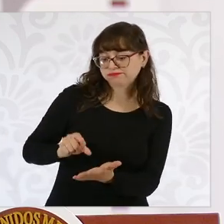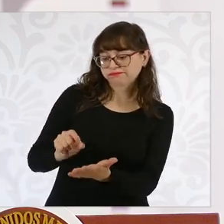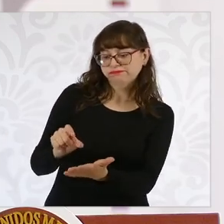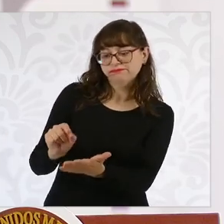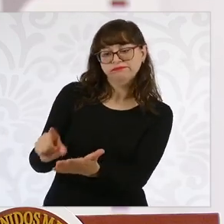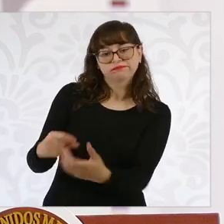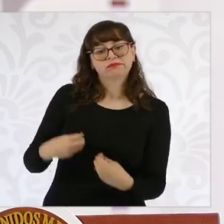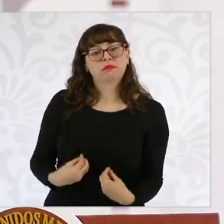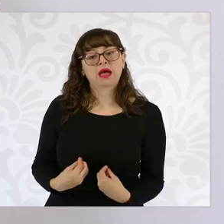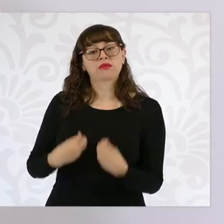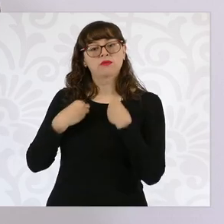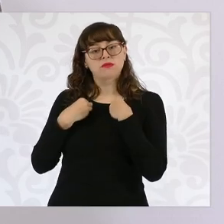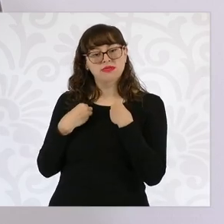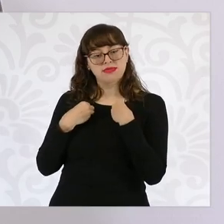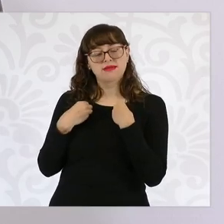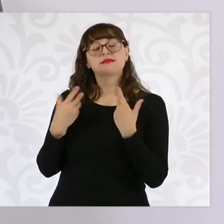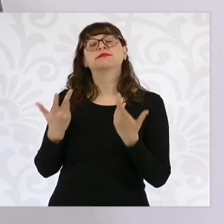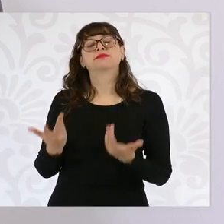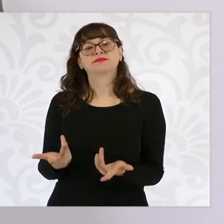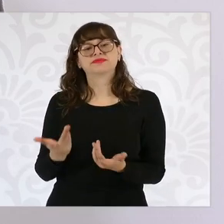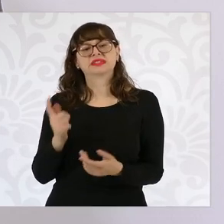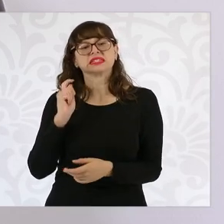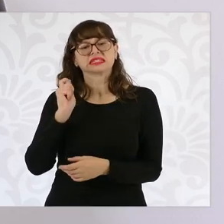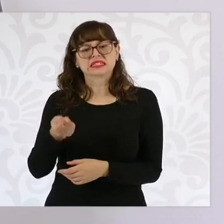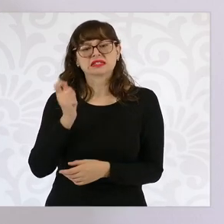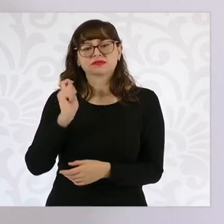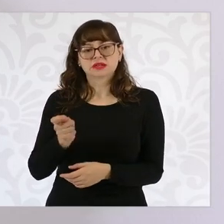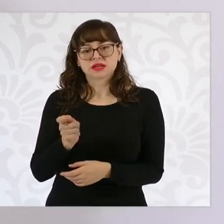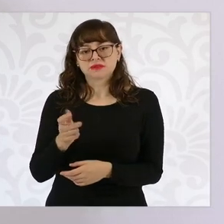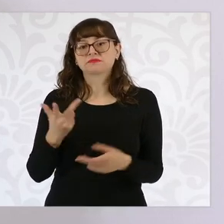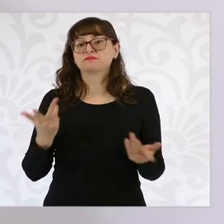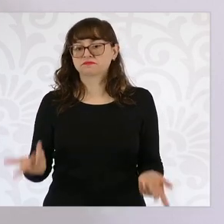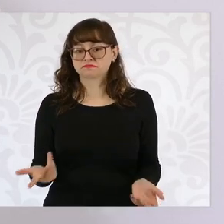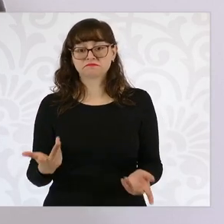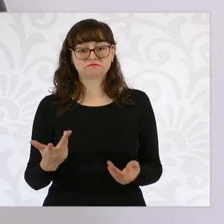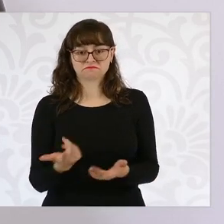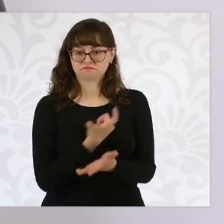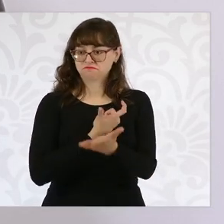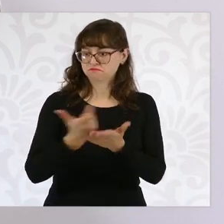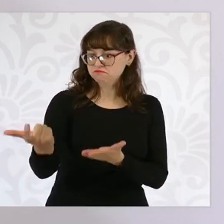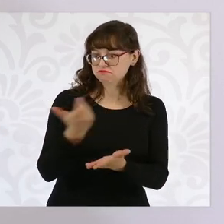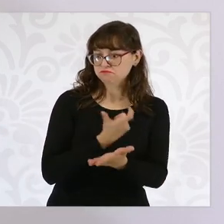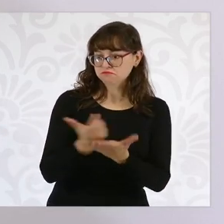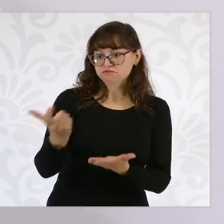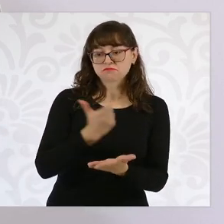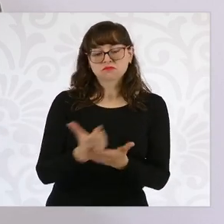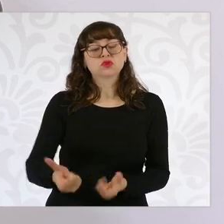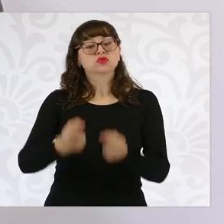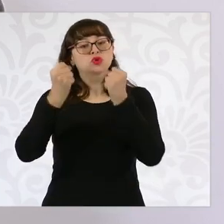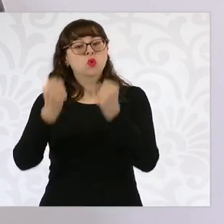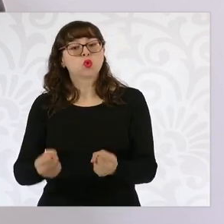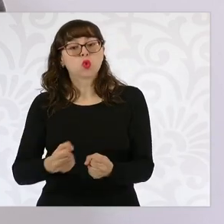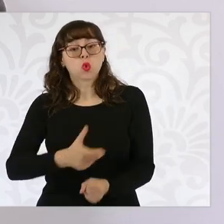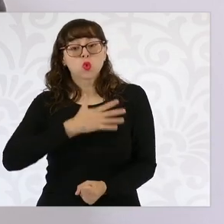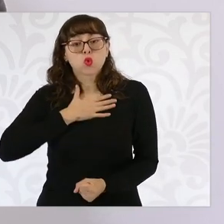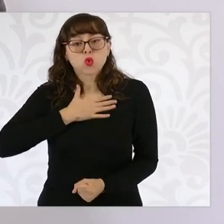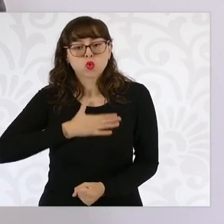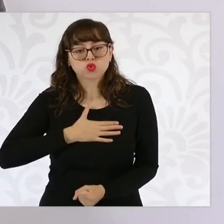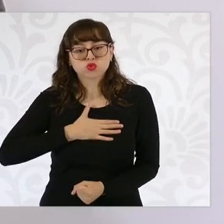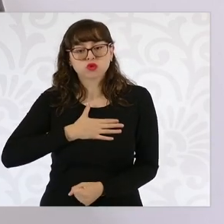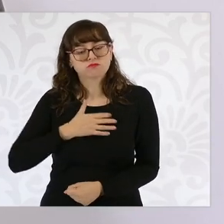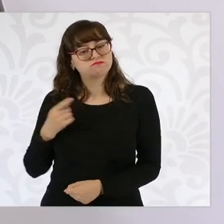el texto constitucional dice que es un jornal seguro, justo y permanente para los campesinos que